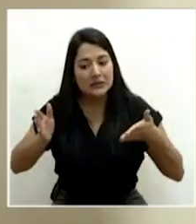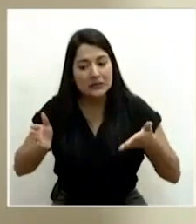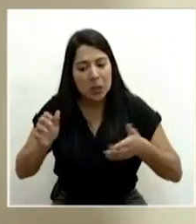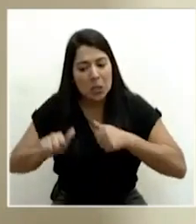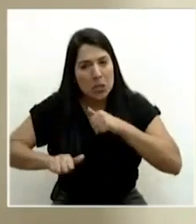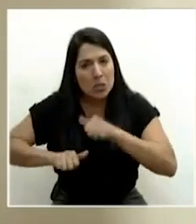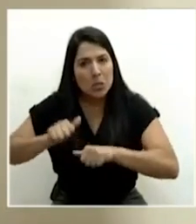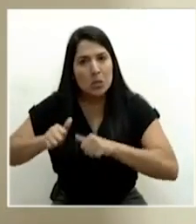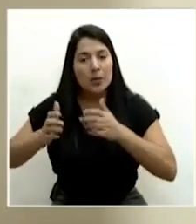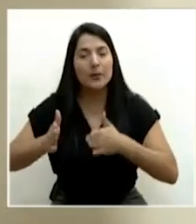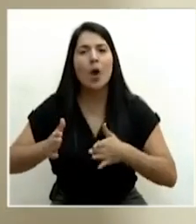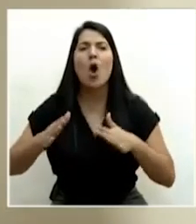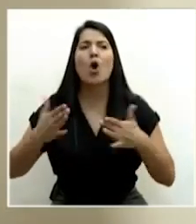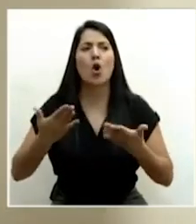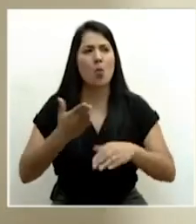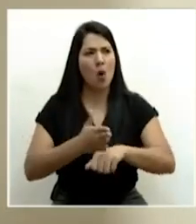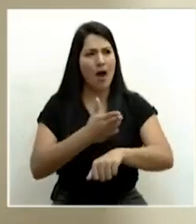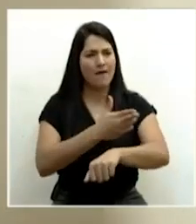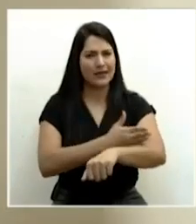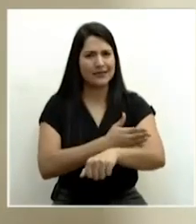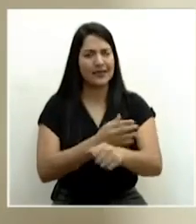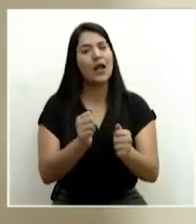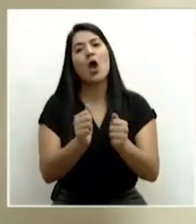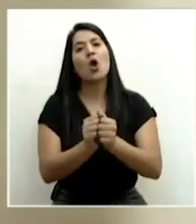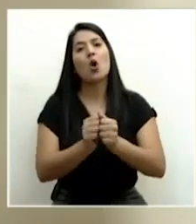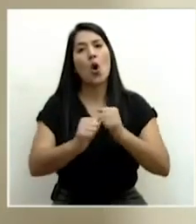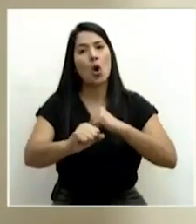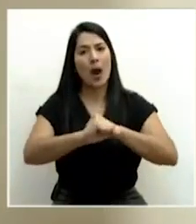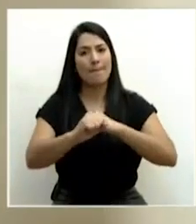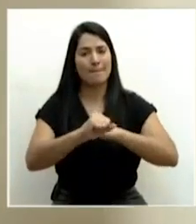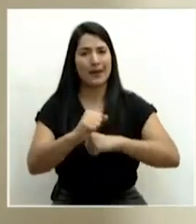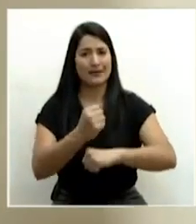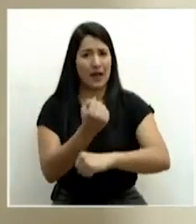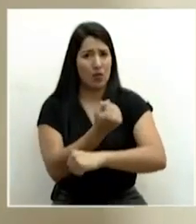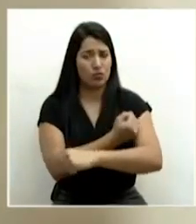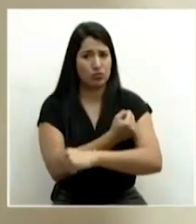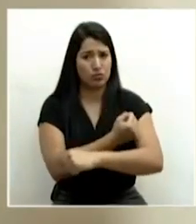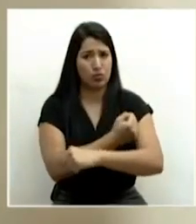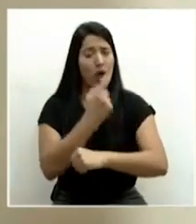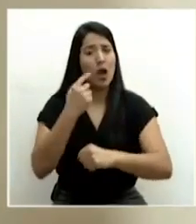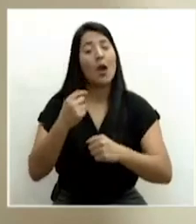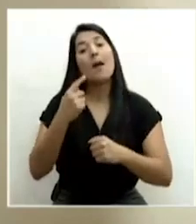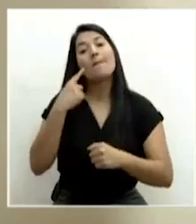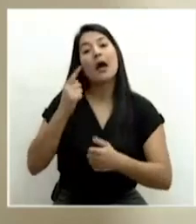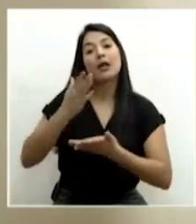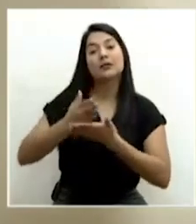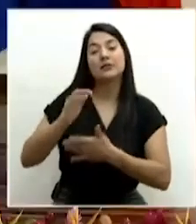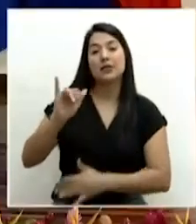avanzado con la campaña de vacunación contra la influenza? ¿Cuál ha sido la cobertura hasta hoy?